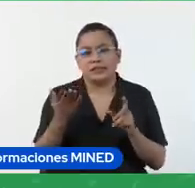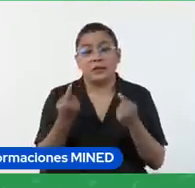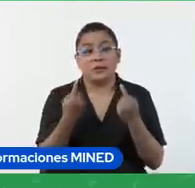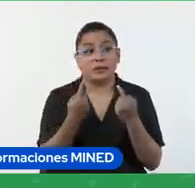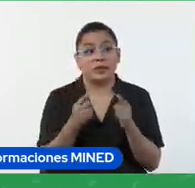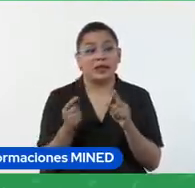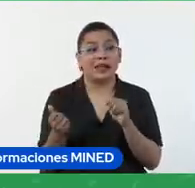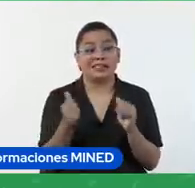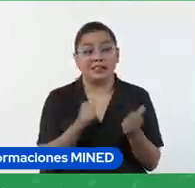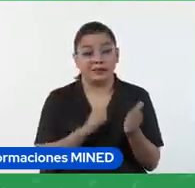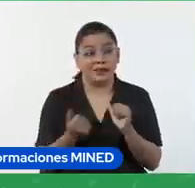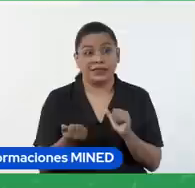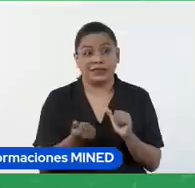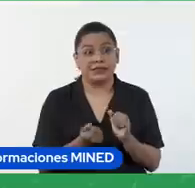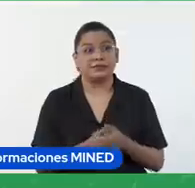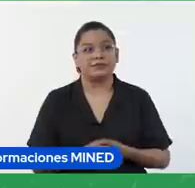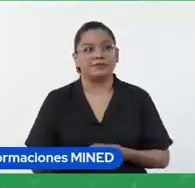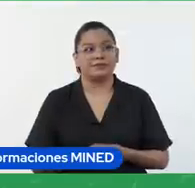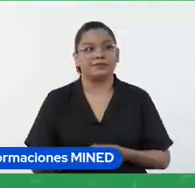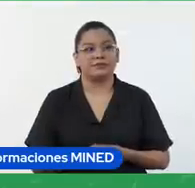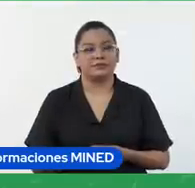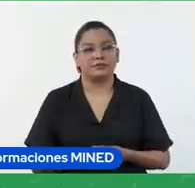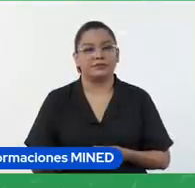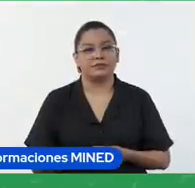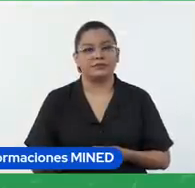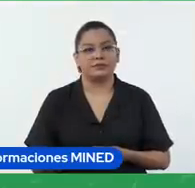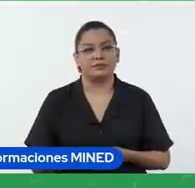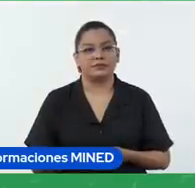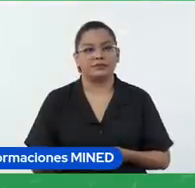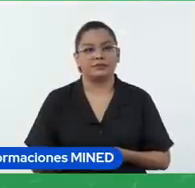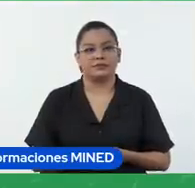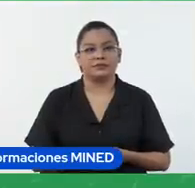yo ya lo podría dejar en la retroalimentación